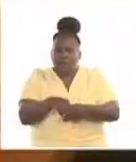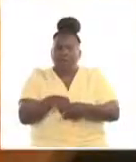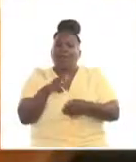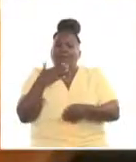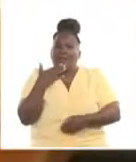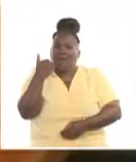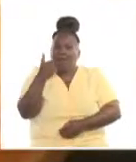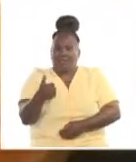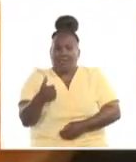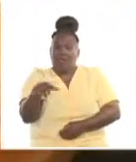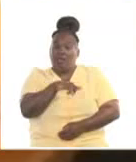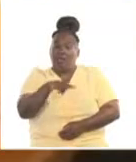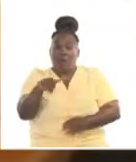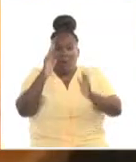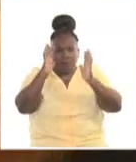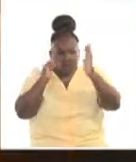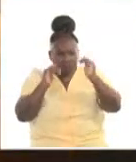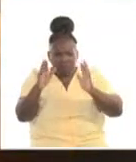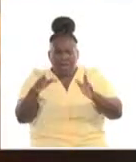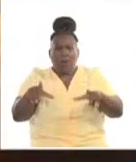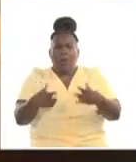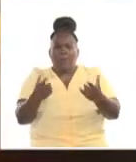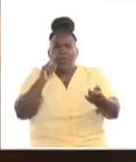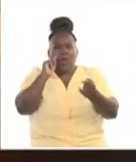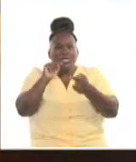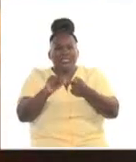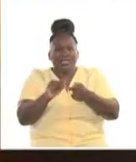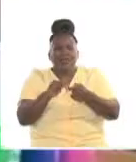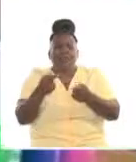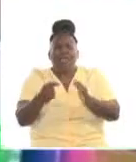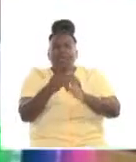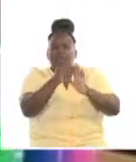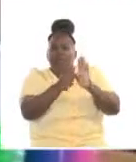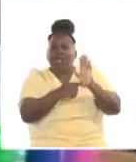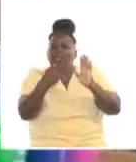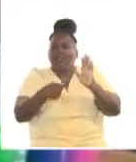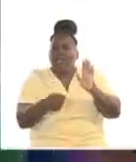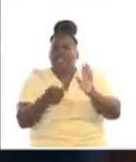Asimismo, se enfoca en cumplir los objetivos de desarrollo sostenible y articular las filiales provinciales.